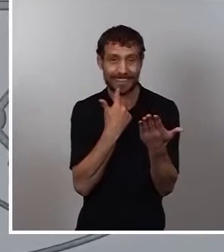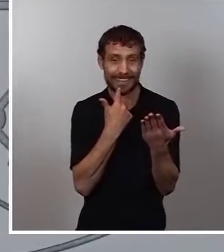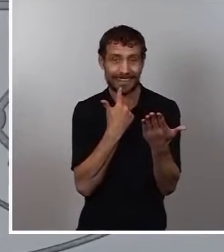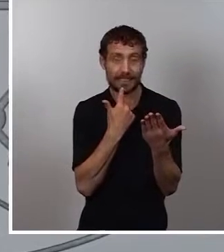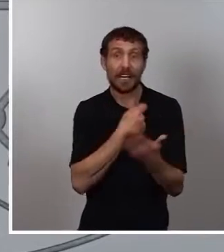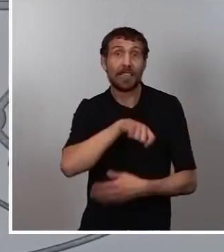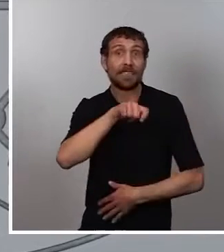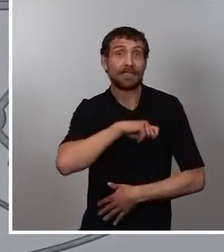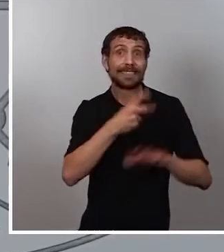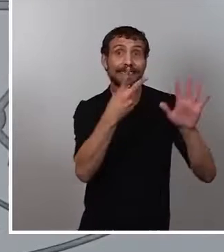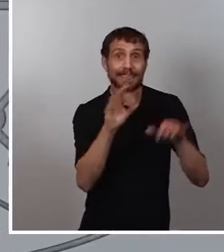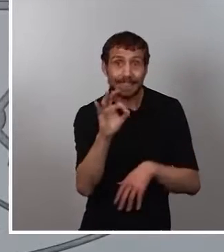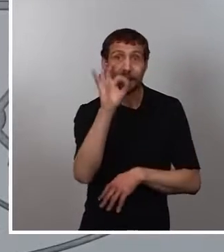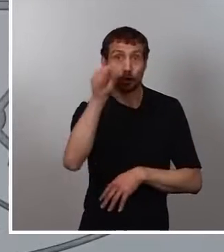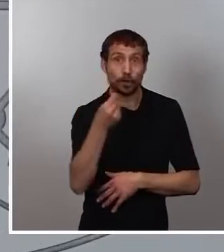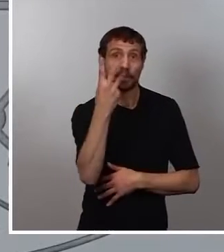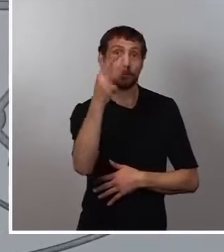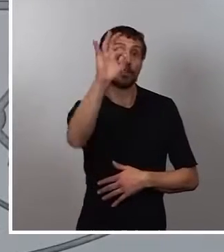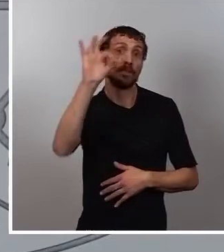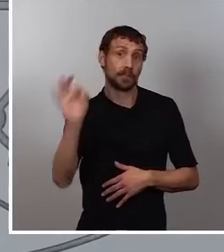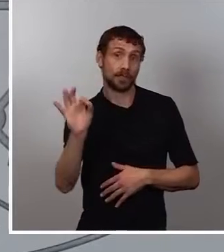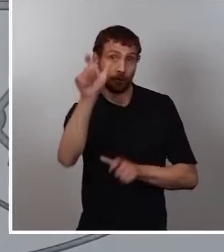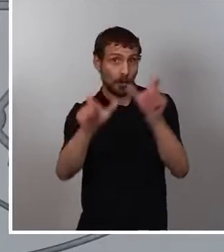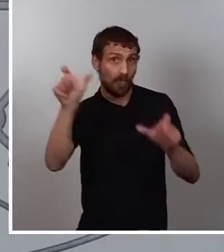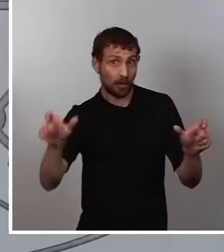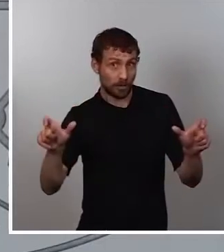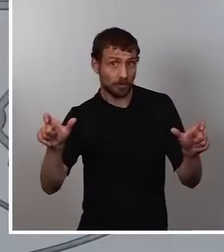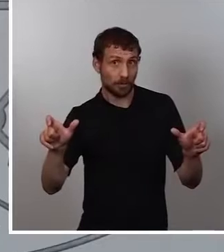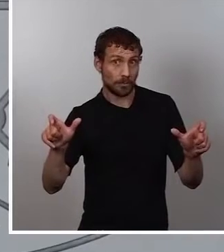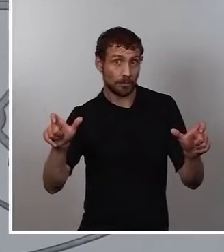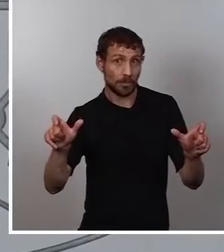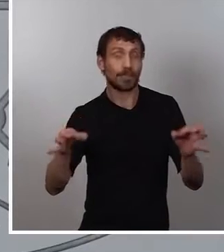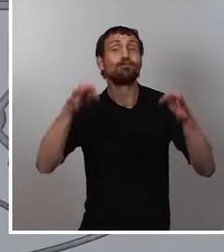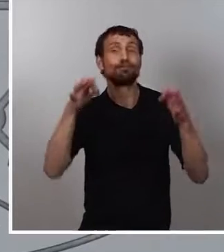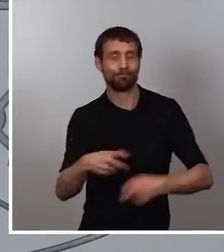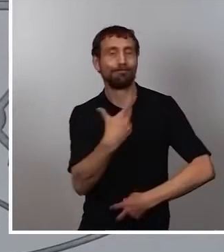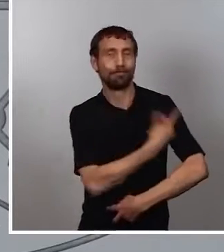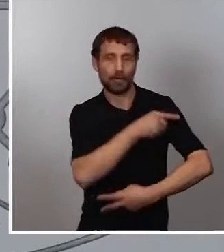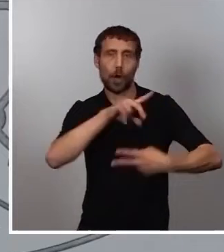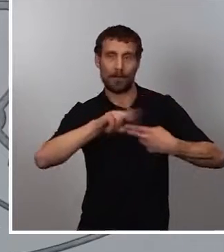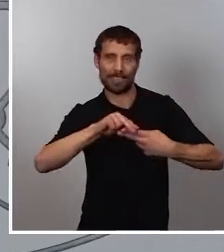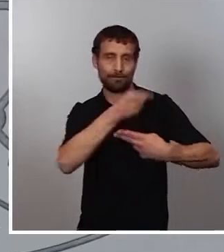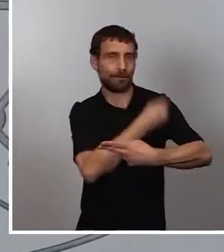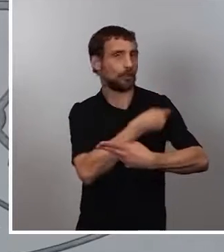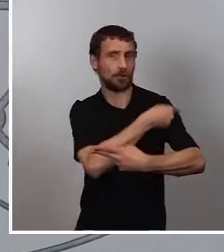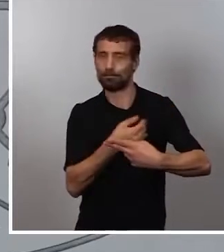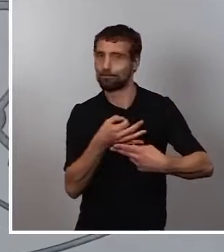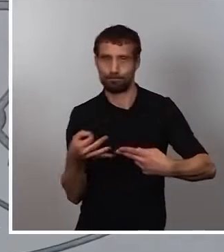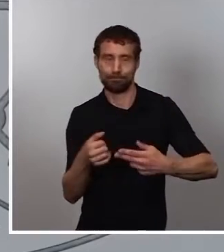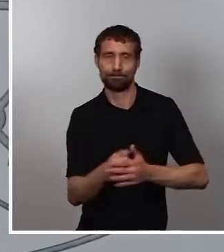,3% de población con pauta completa de vacunación. Compromiso